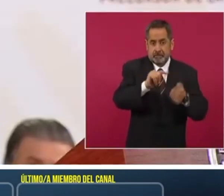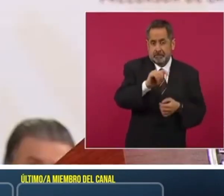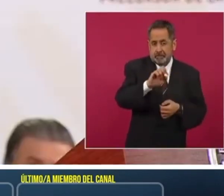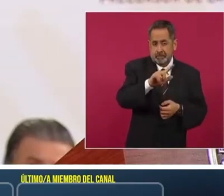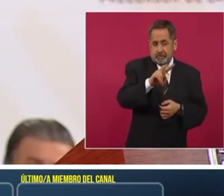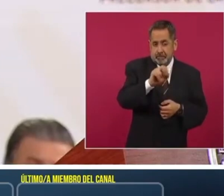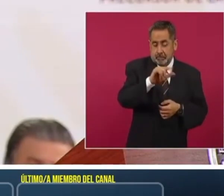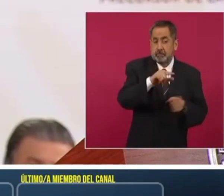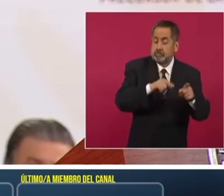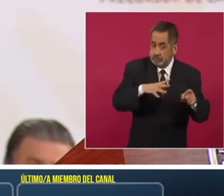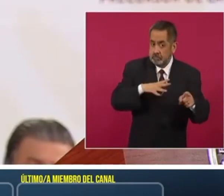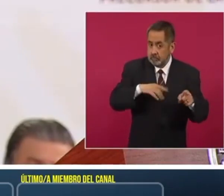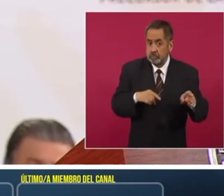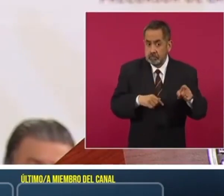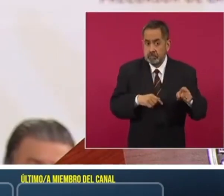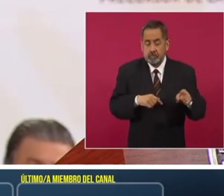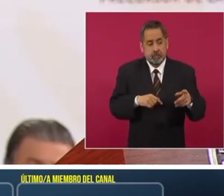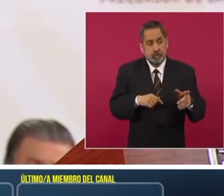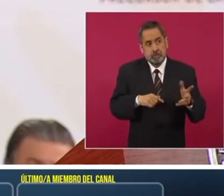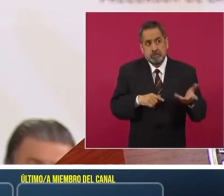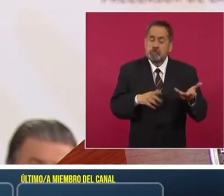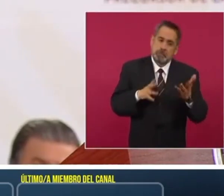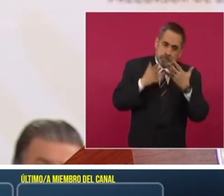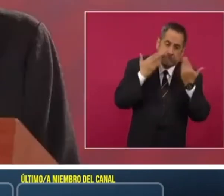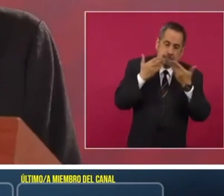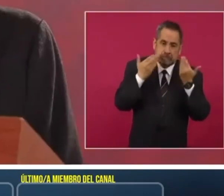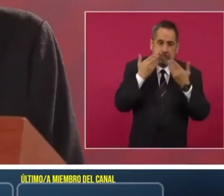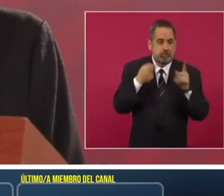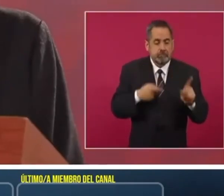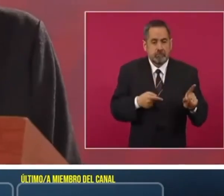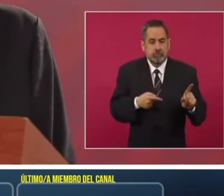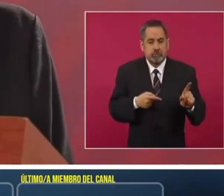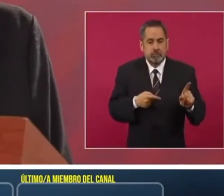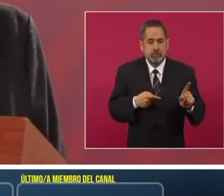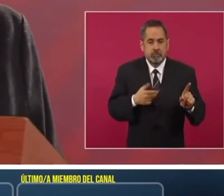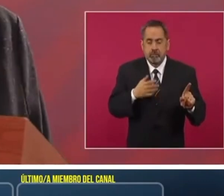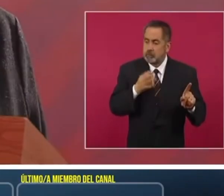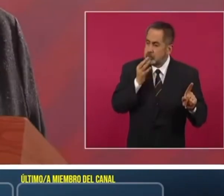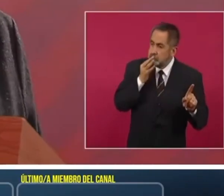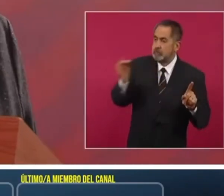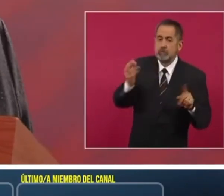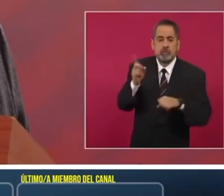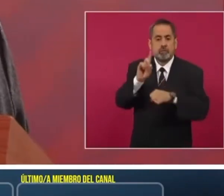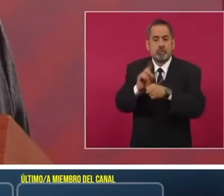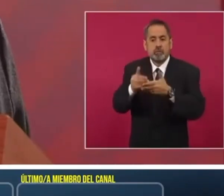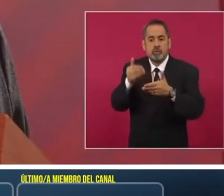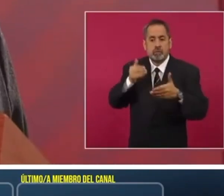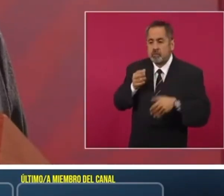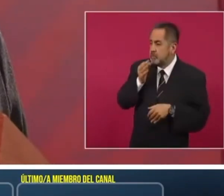tuvo la gentileza de mandarme avisar un día antes